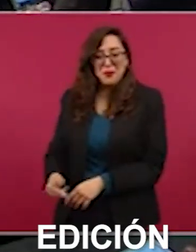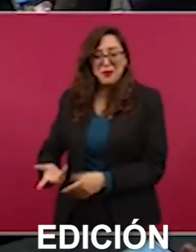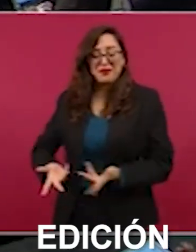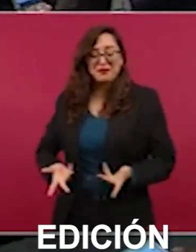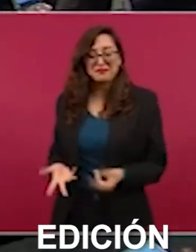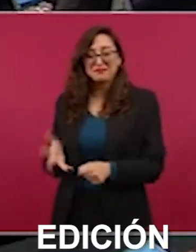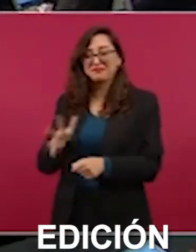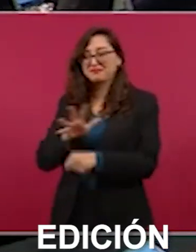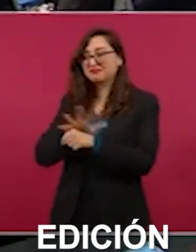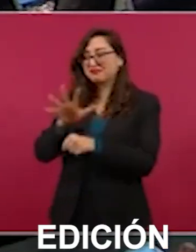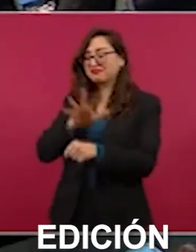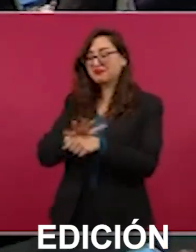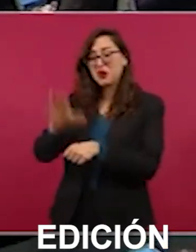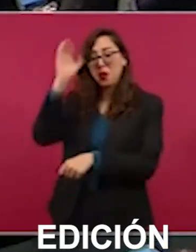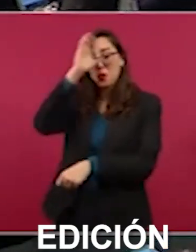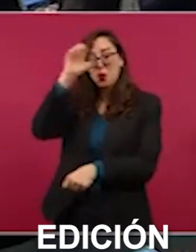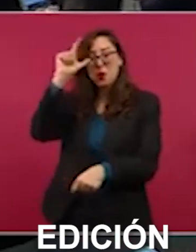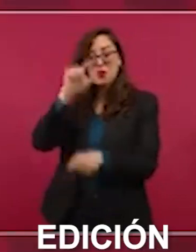cultural